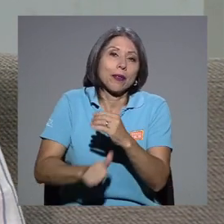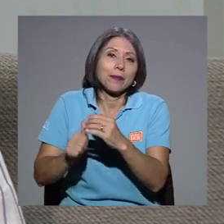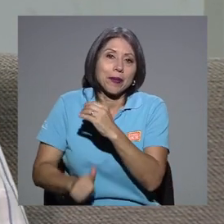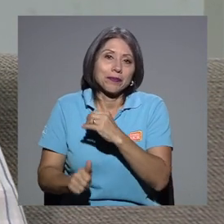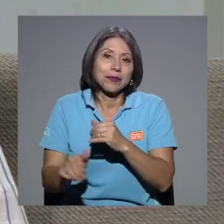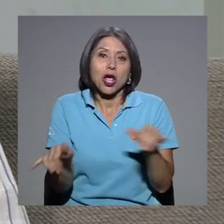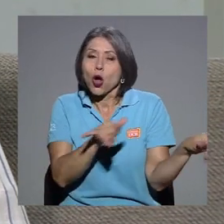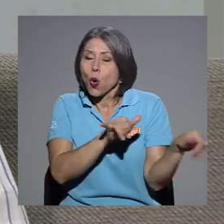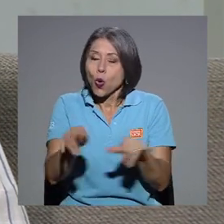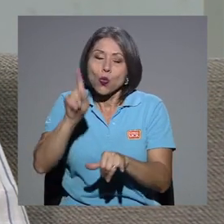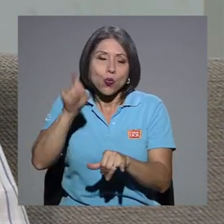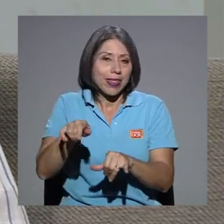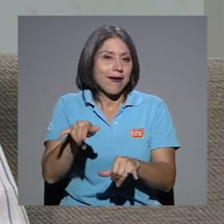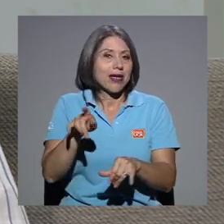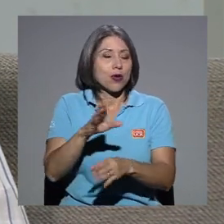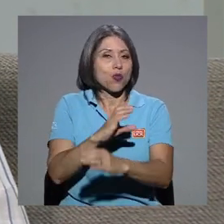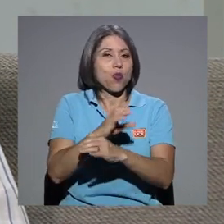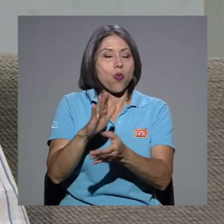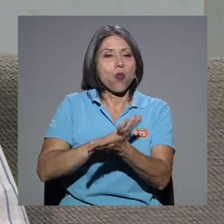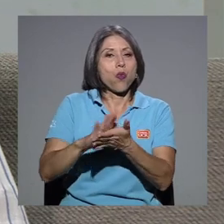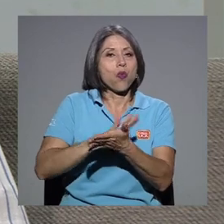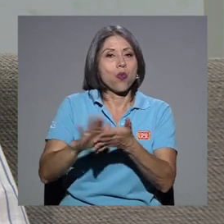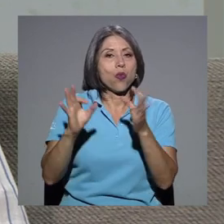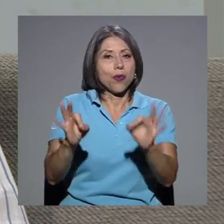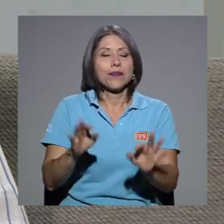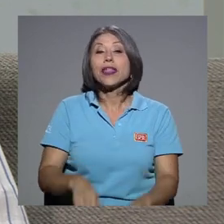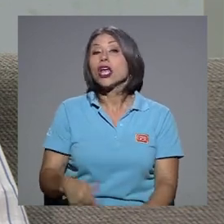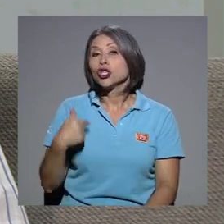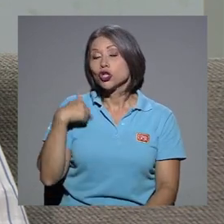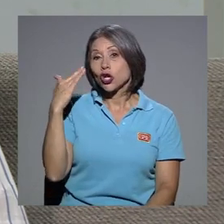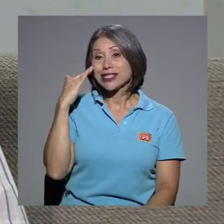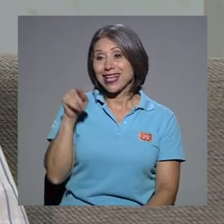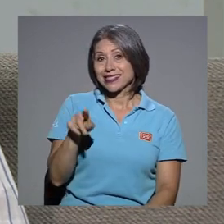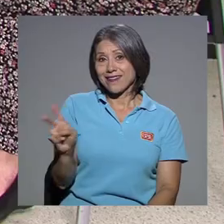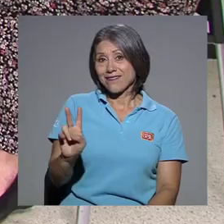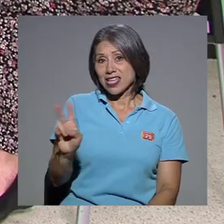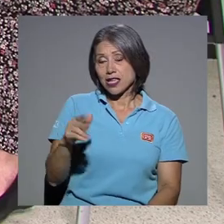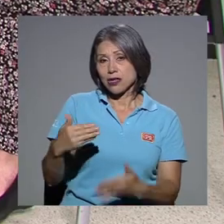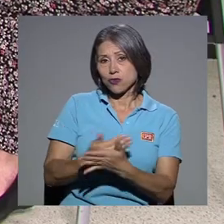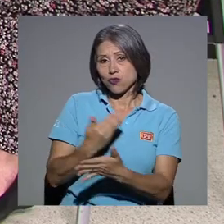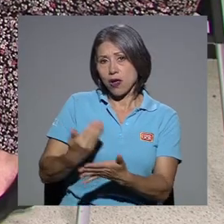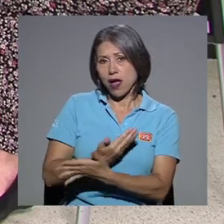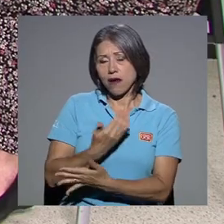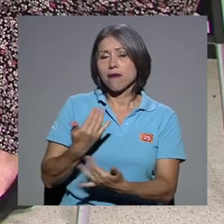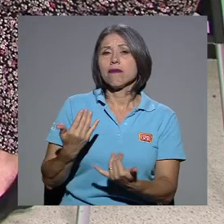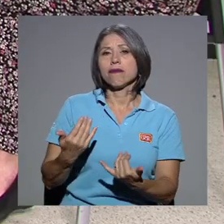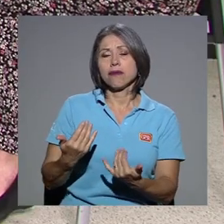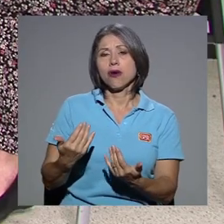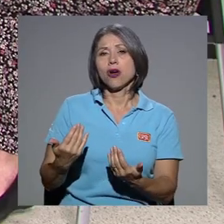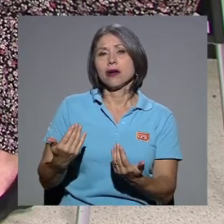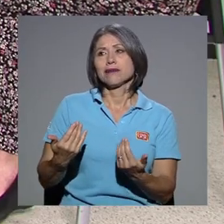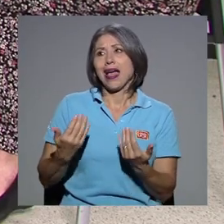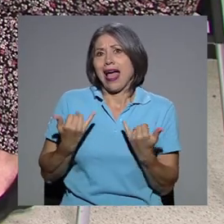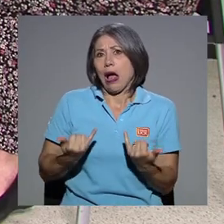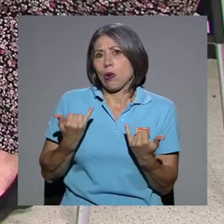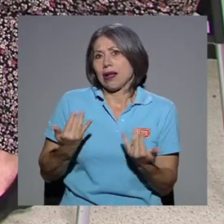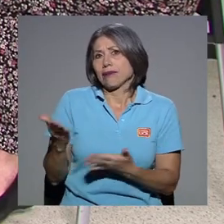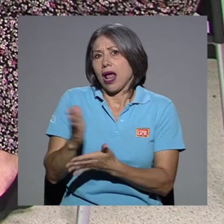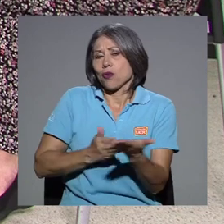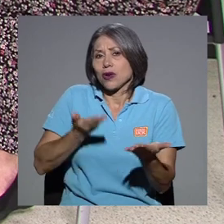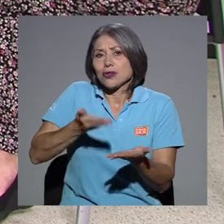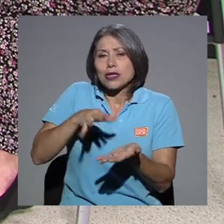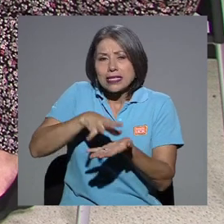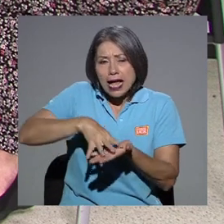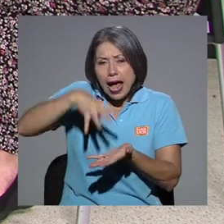las mismas medidas de prevención. Sí, yo sé que este virus, bueno, por ser nuevo y todo, hay cosas que se están, pues también apenas como aprendiendo o